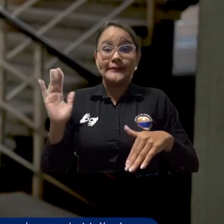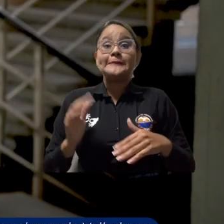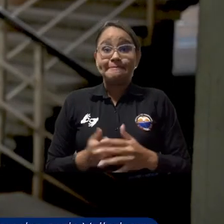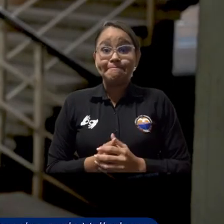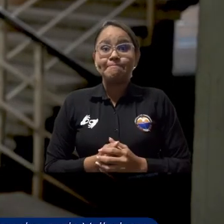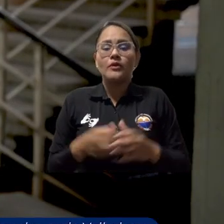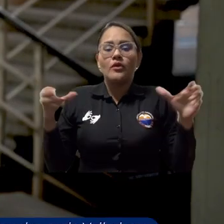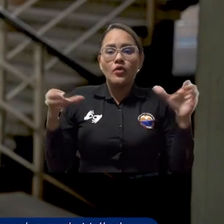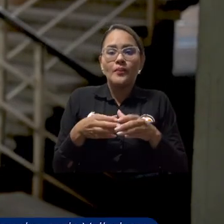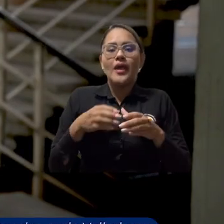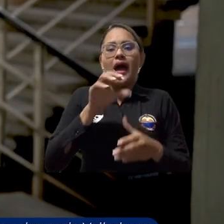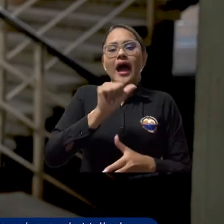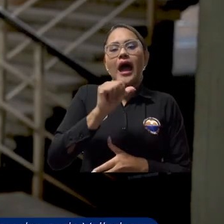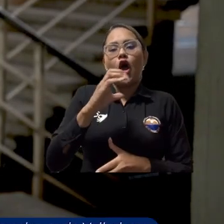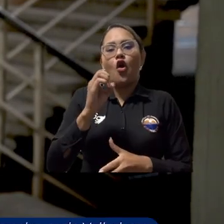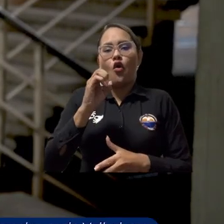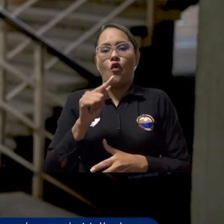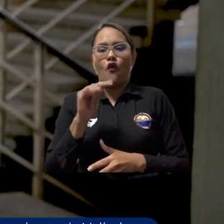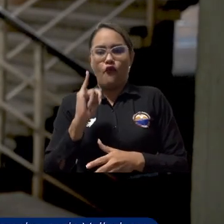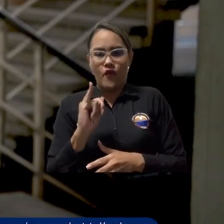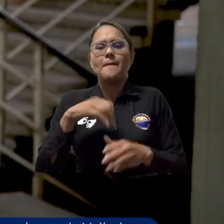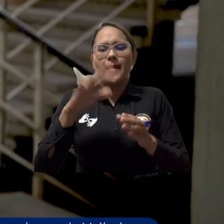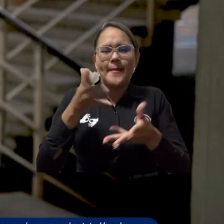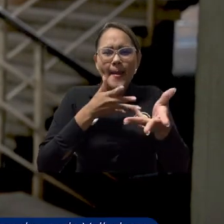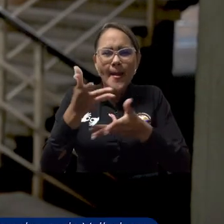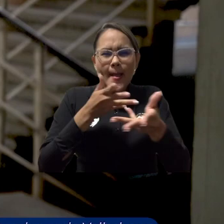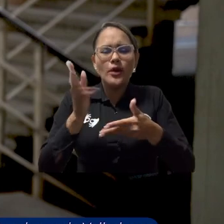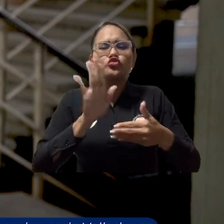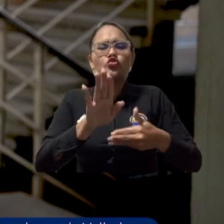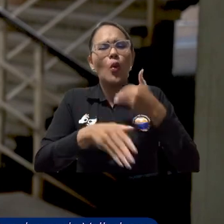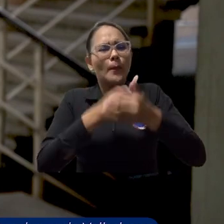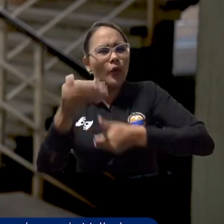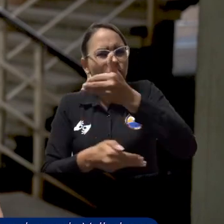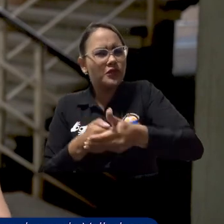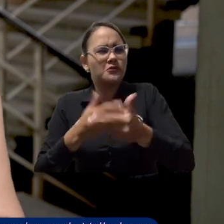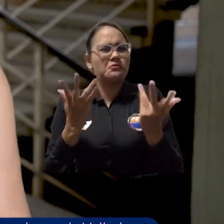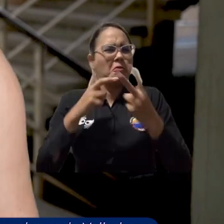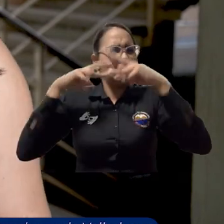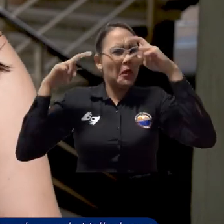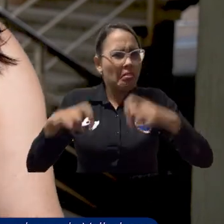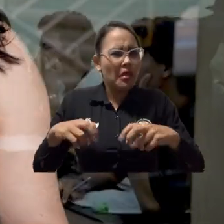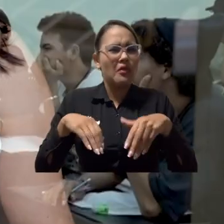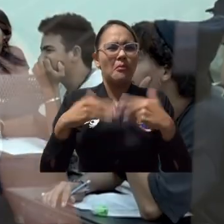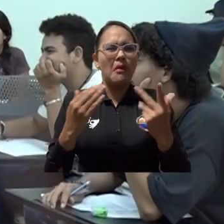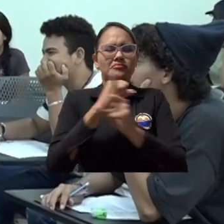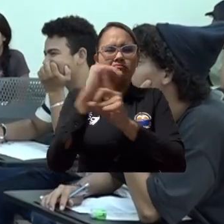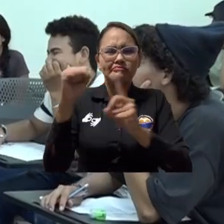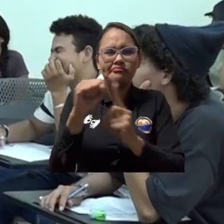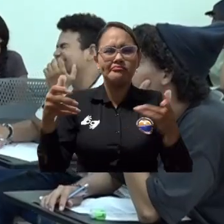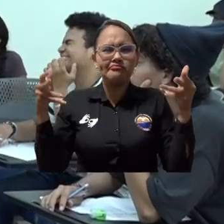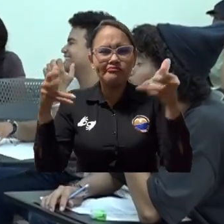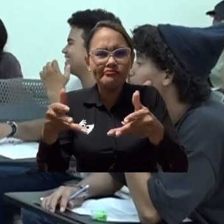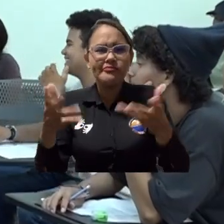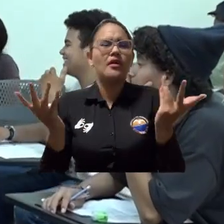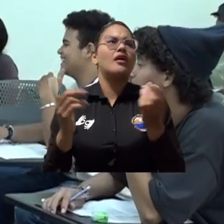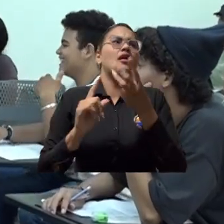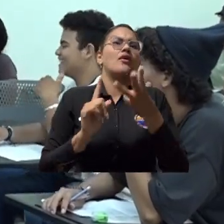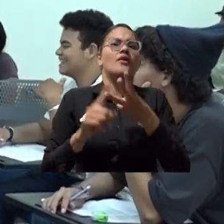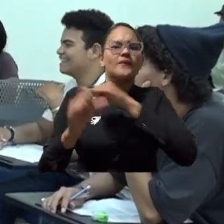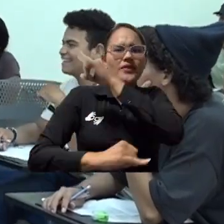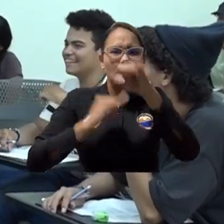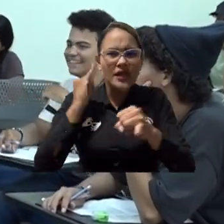todos estos procesos para poder tener resultados conjuntos en temas de investigación, de extensión, de